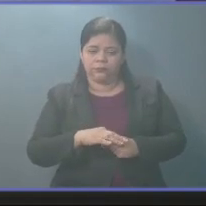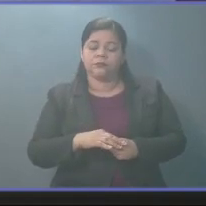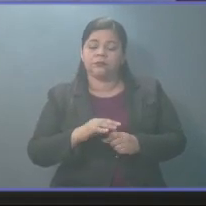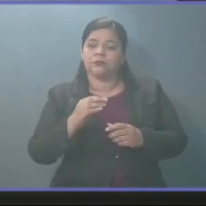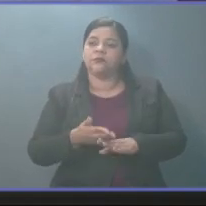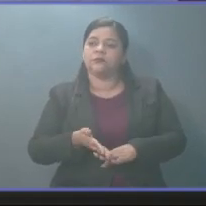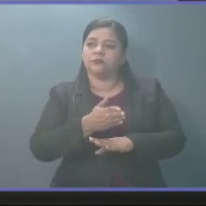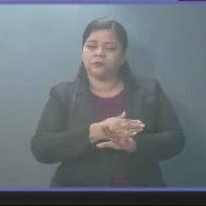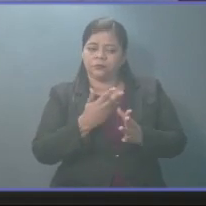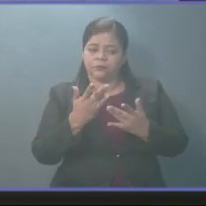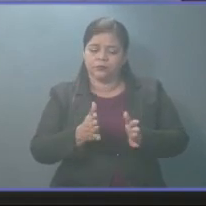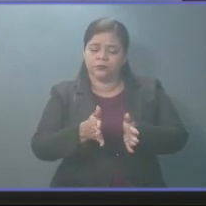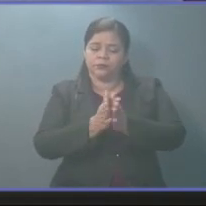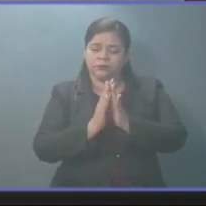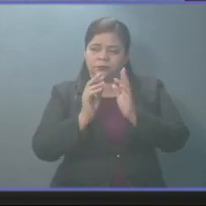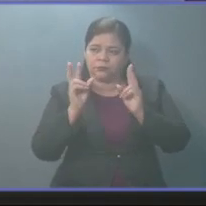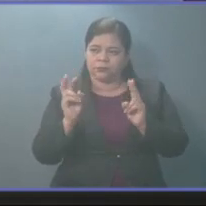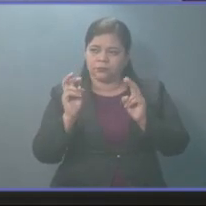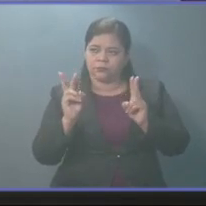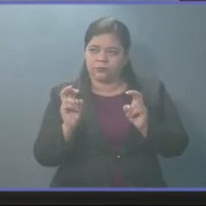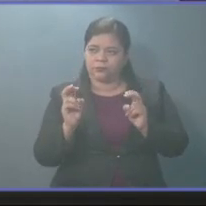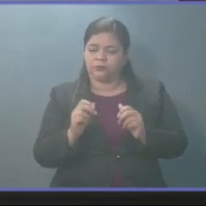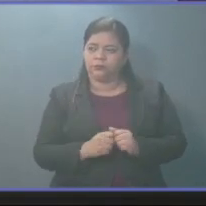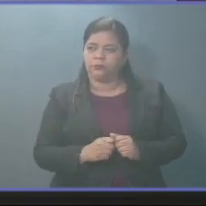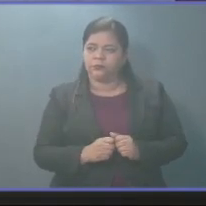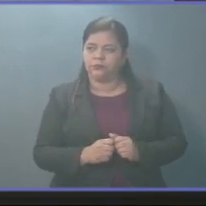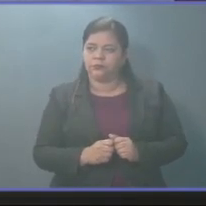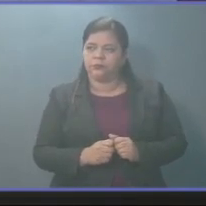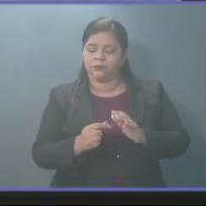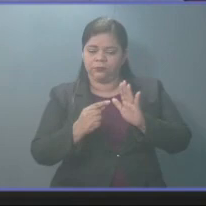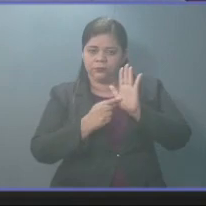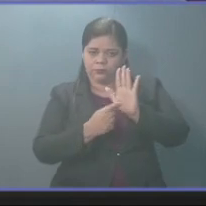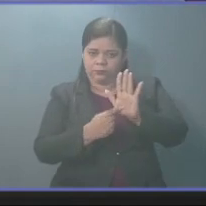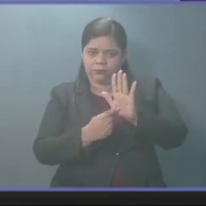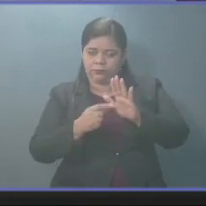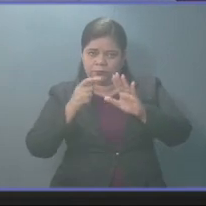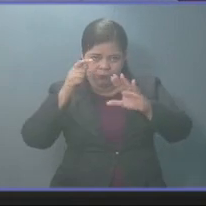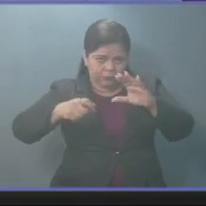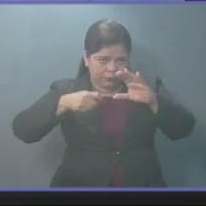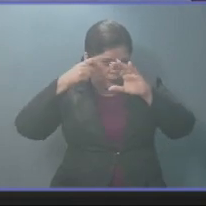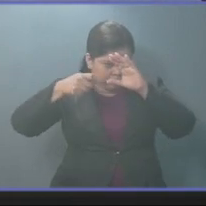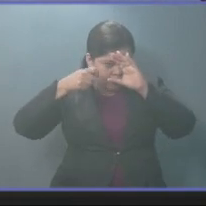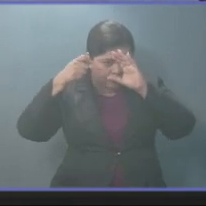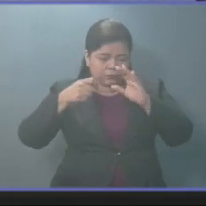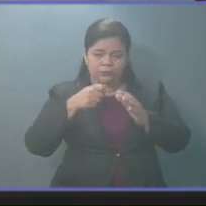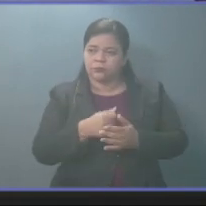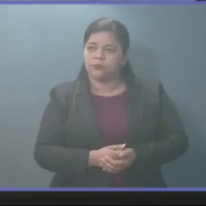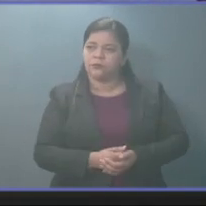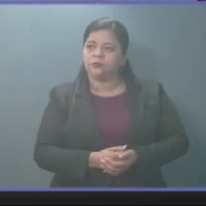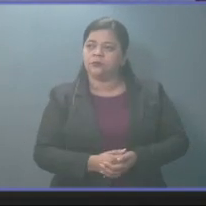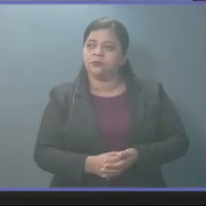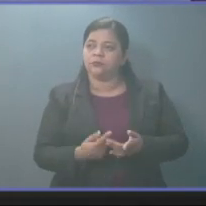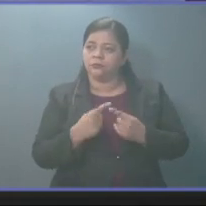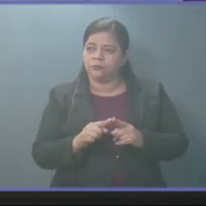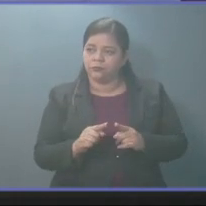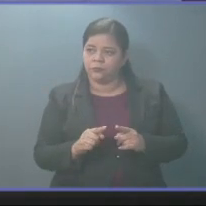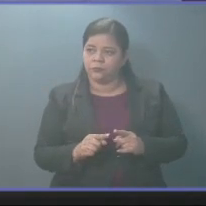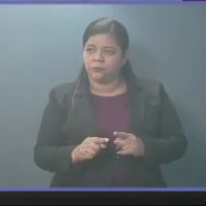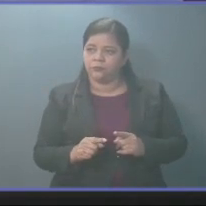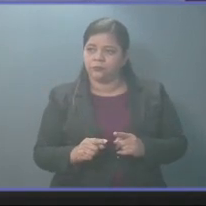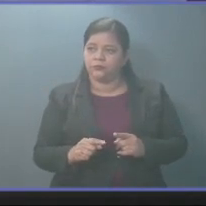hecho con relación a que se produzca el video. Pero se está